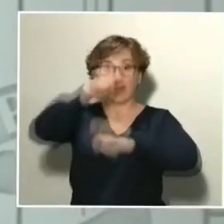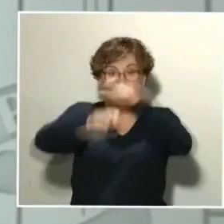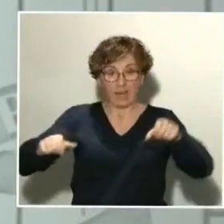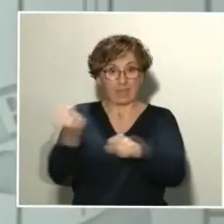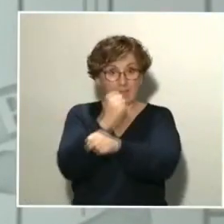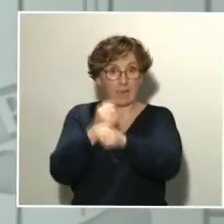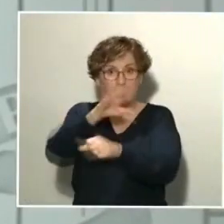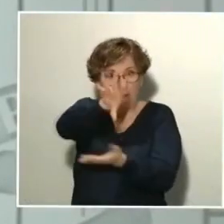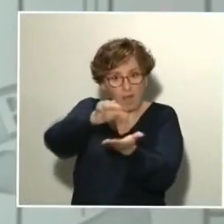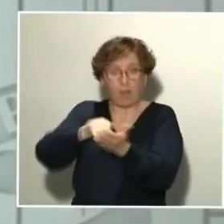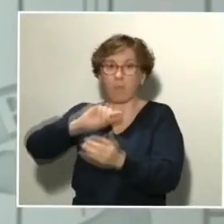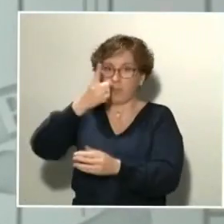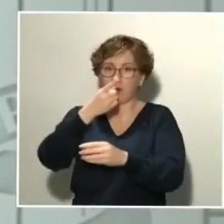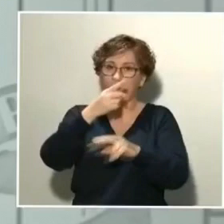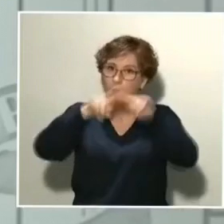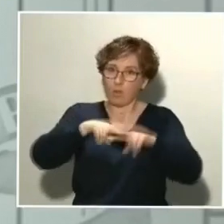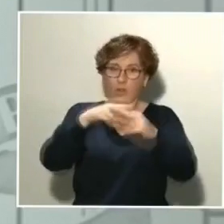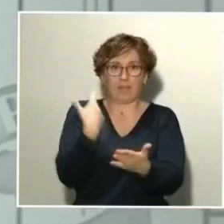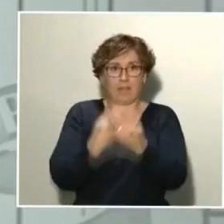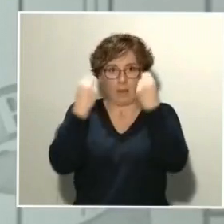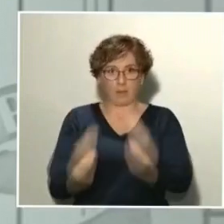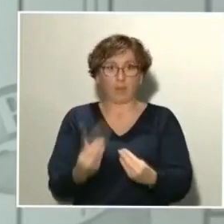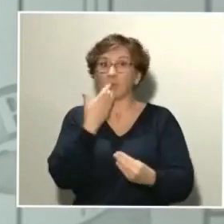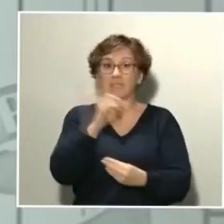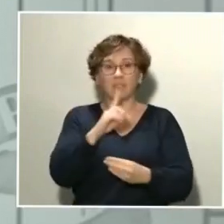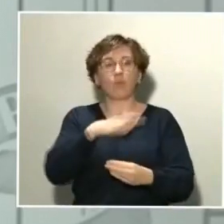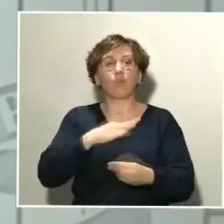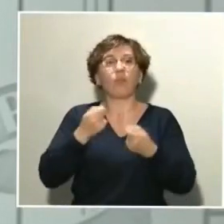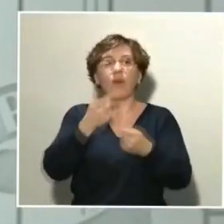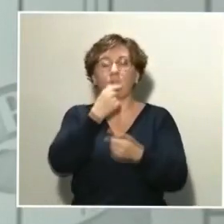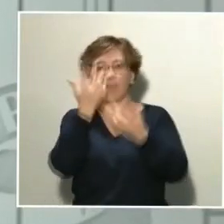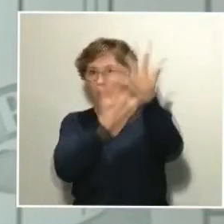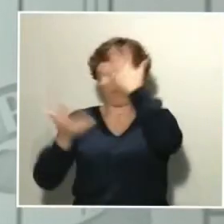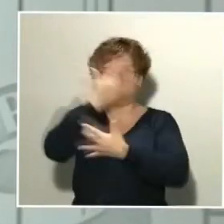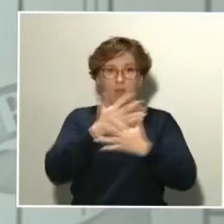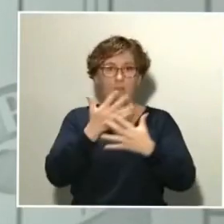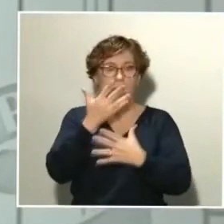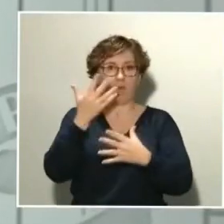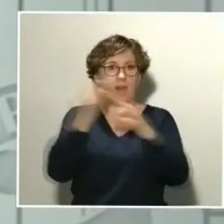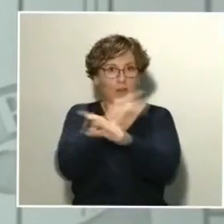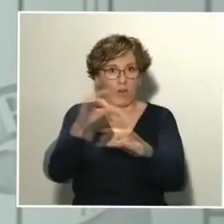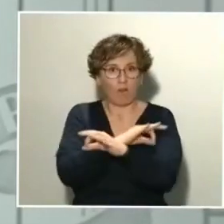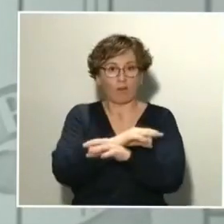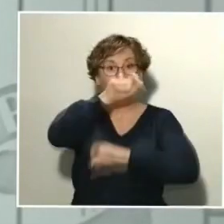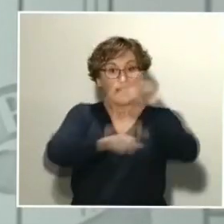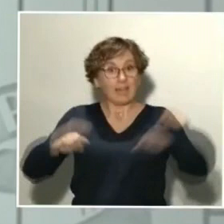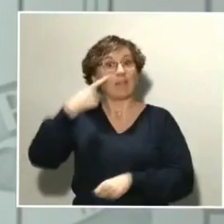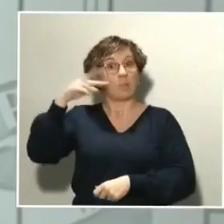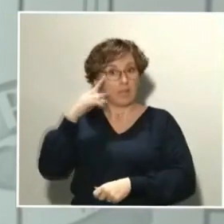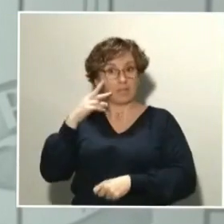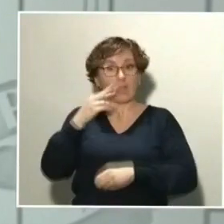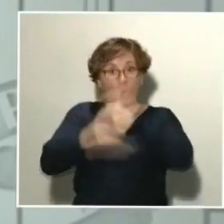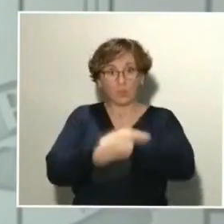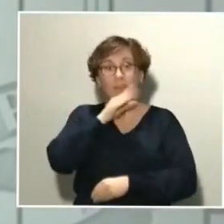garanticen su fiabilidad, porque si no pueden inducir error y pueden inducir incluso a que los especialistas que trabajen con ellos puedan